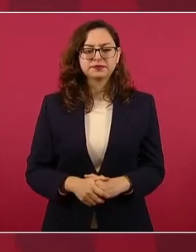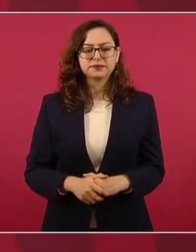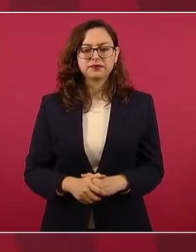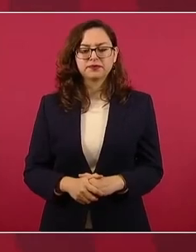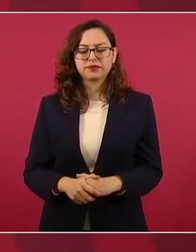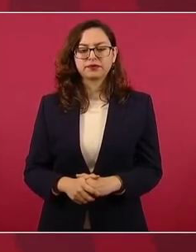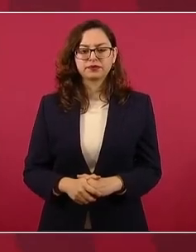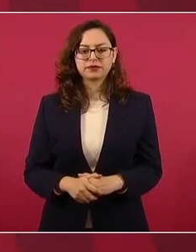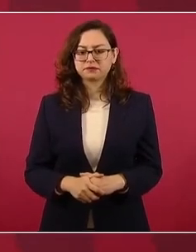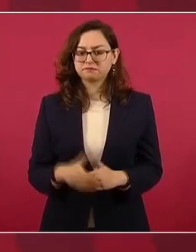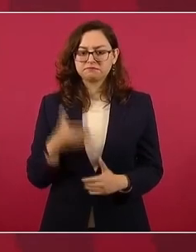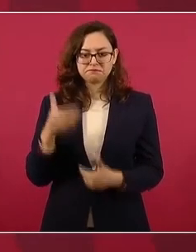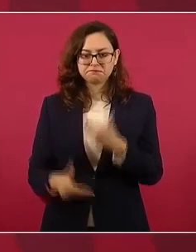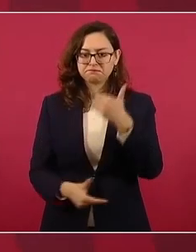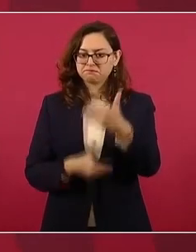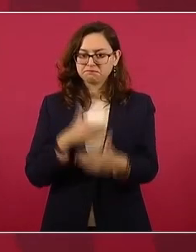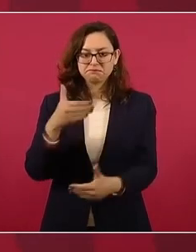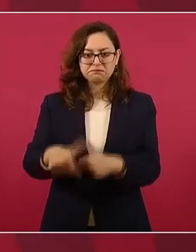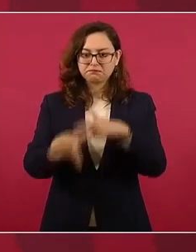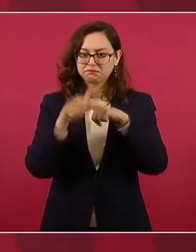se va avanzando.